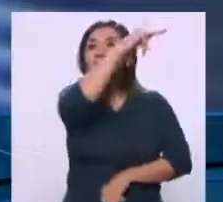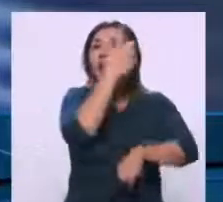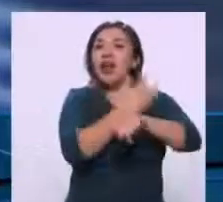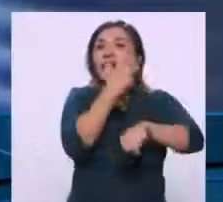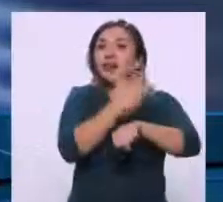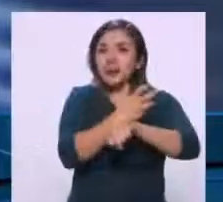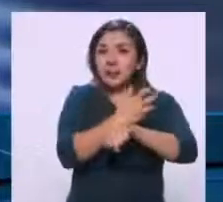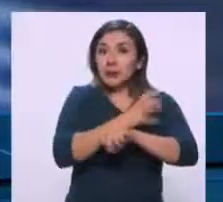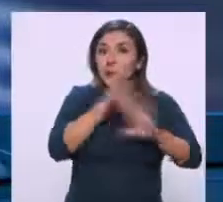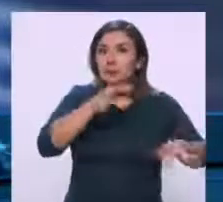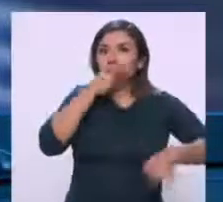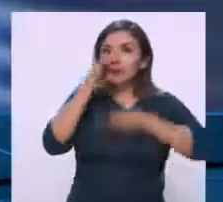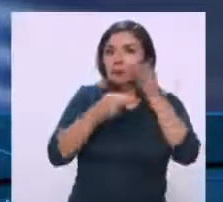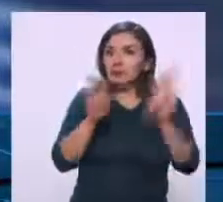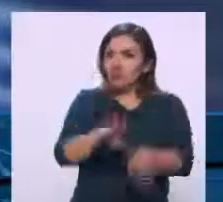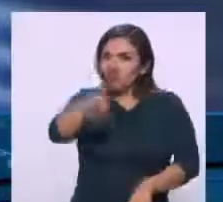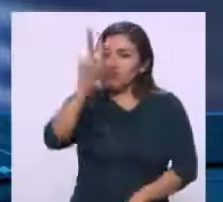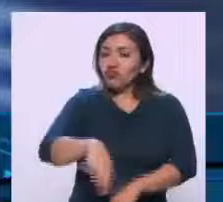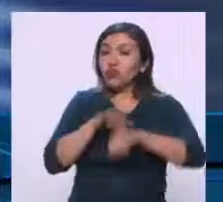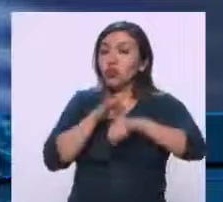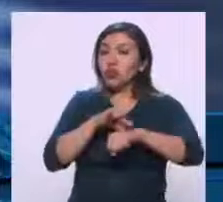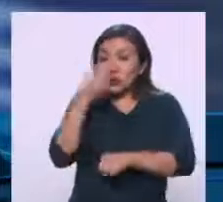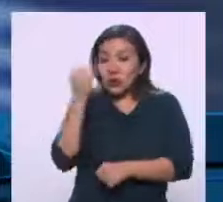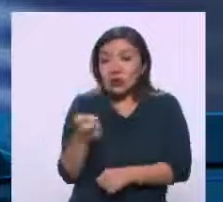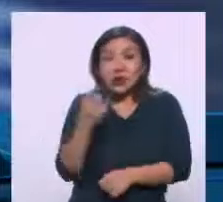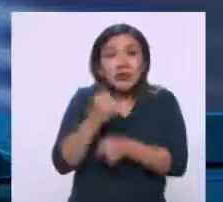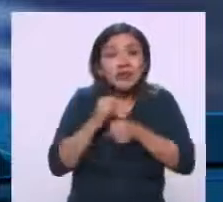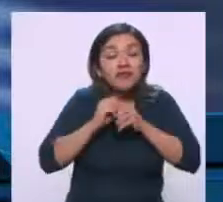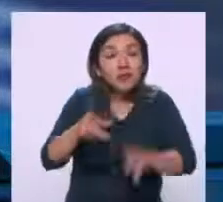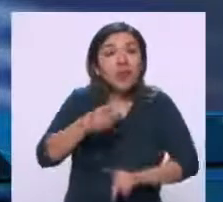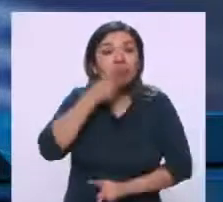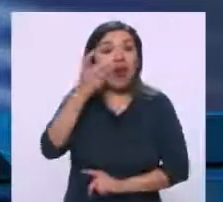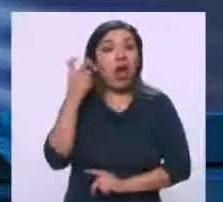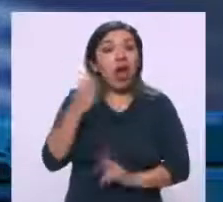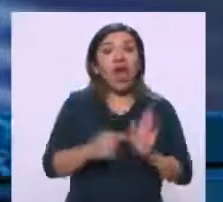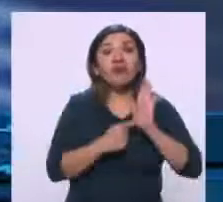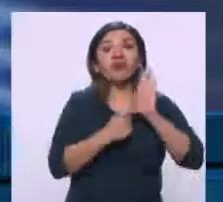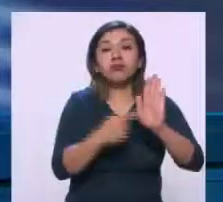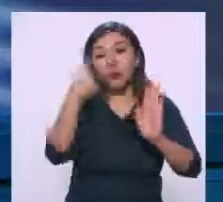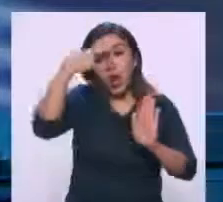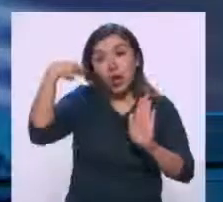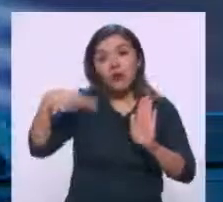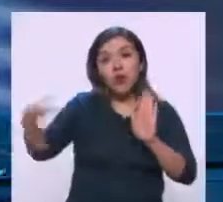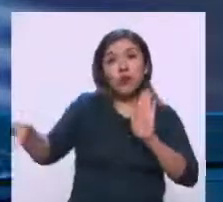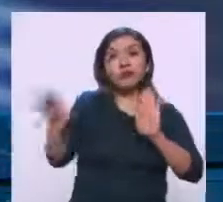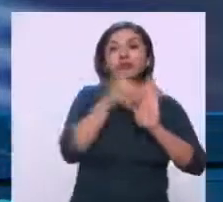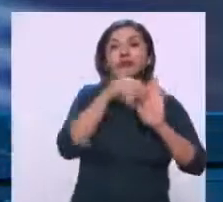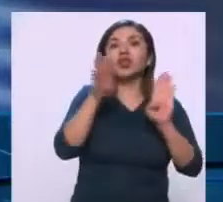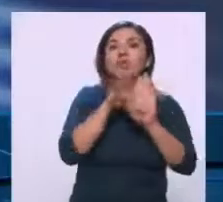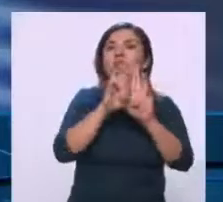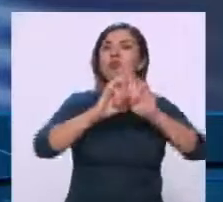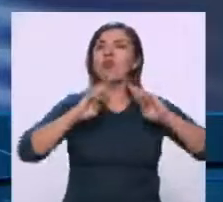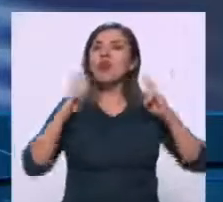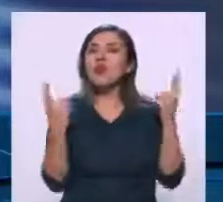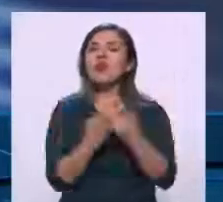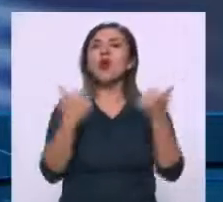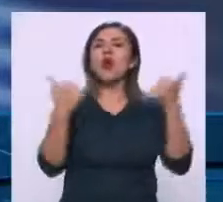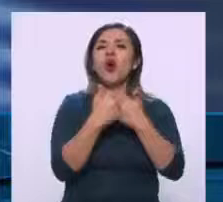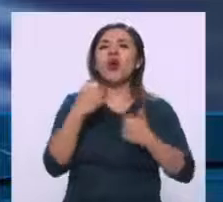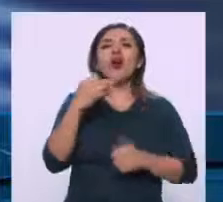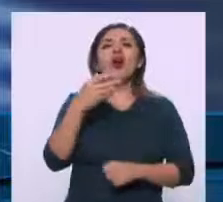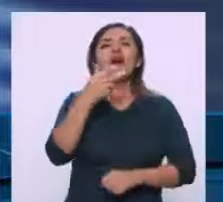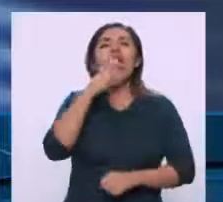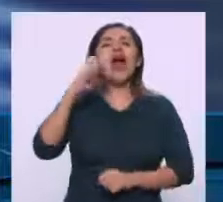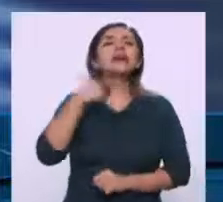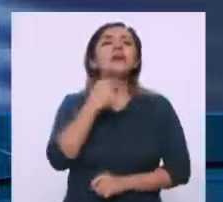Unidos ha dado, como verás, la información que de él se tiene, en la que se incluyen presuntas reuniones de Felipe